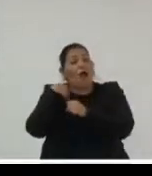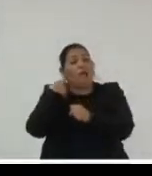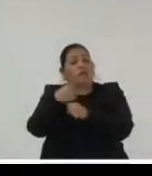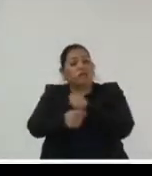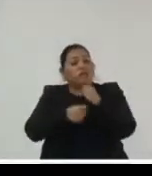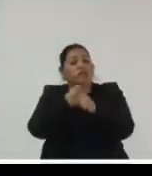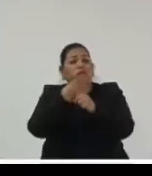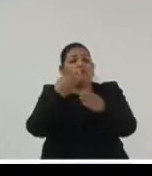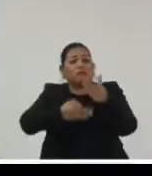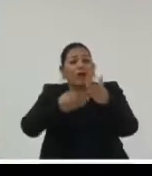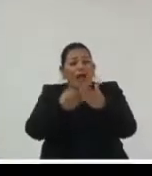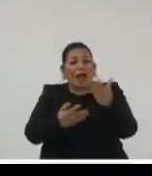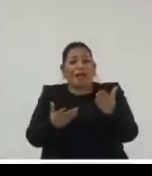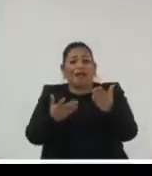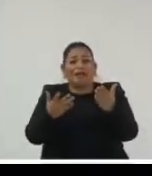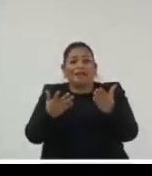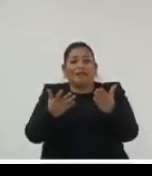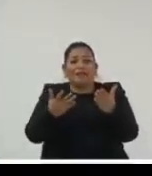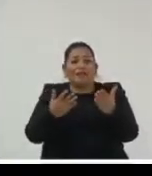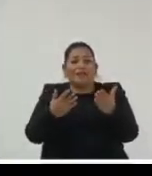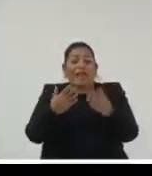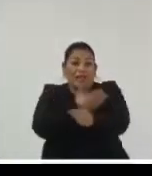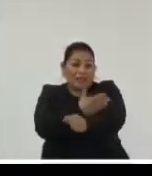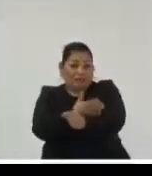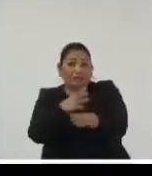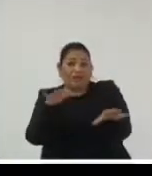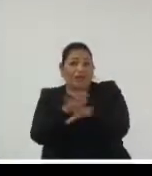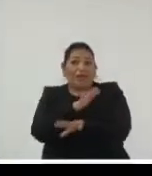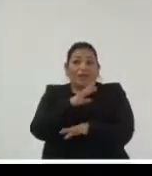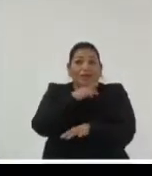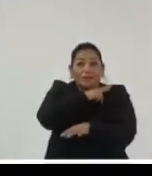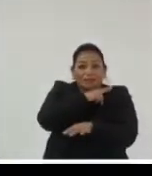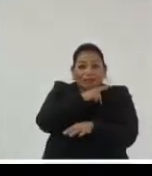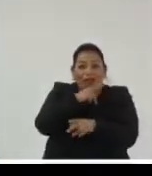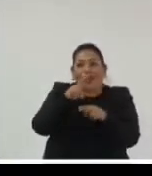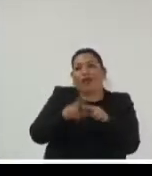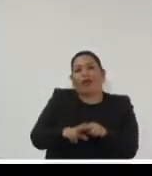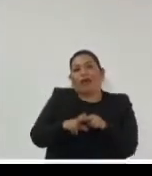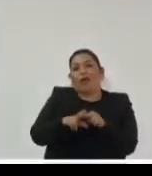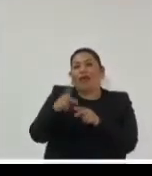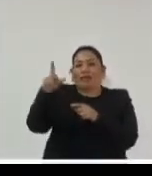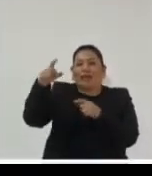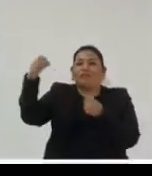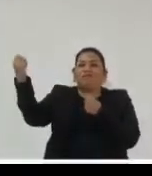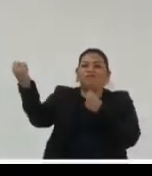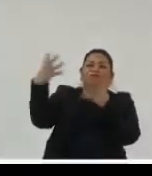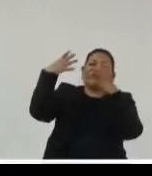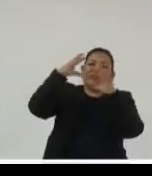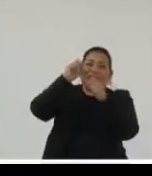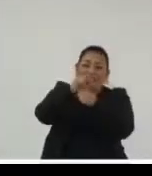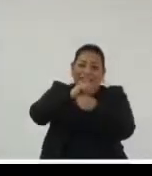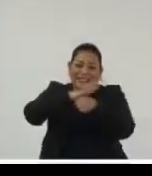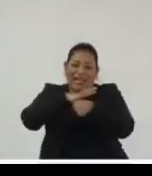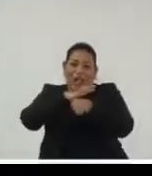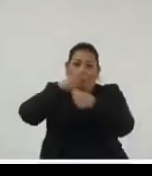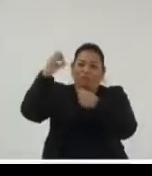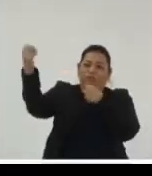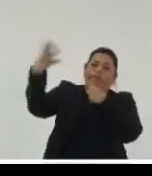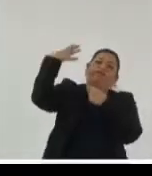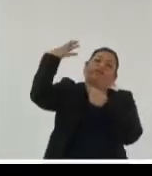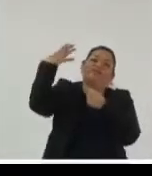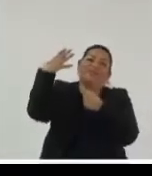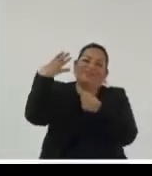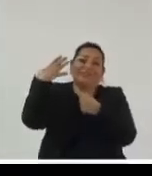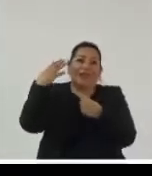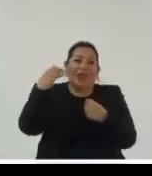nosotros como compañeros vamos a cambiar pronto y ahí tenemos esa bola demoledora que es el COVID-19 que vino a cambiar las reglas de